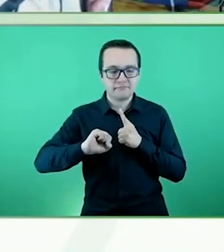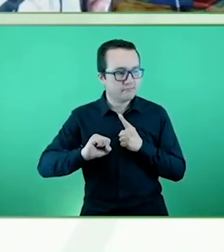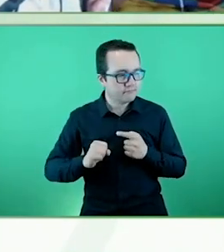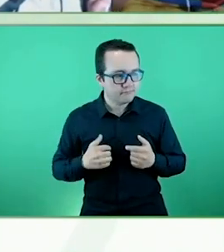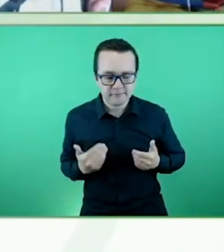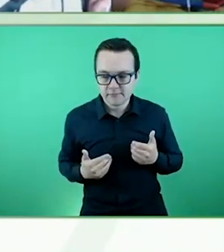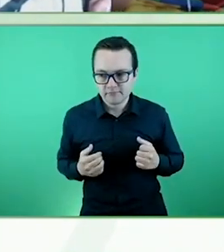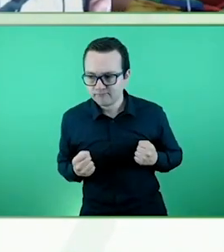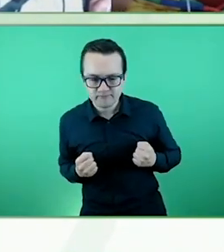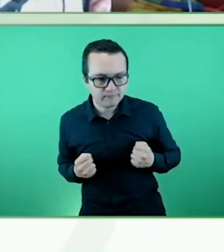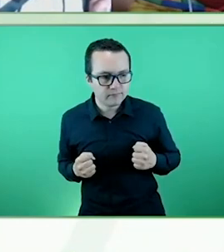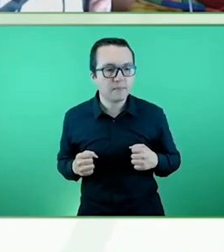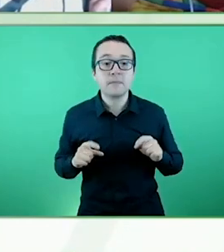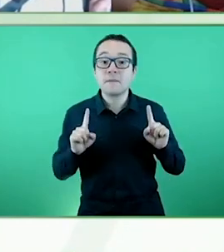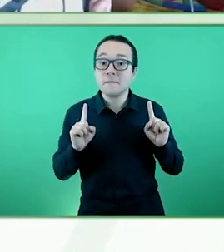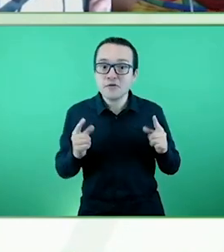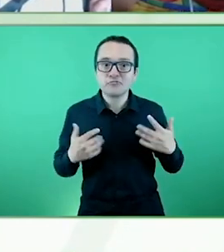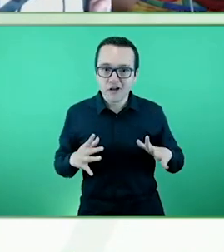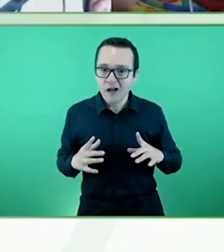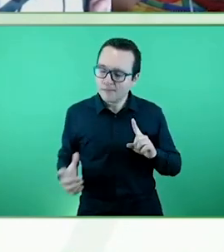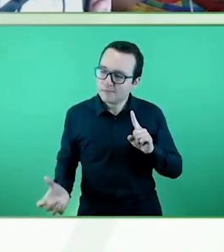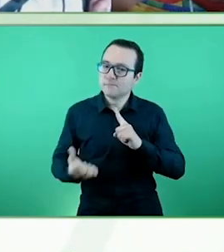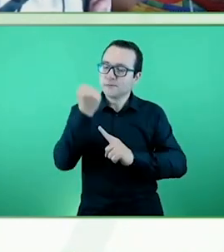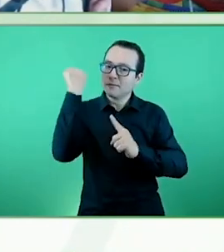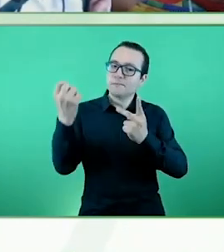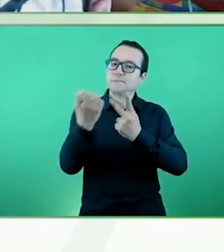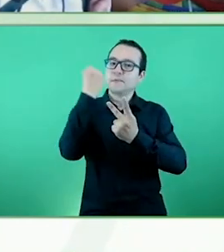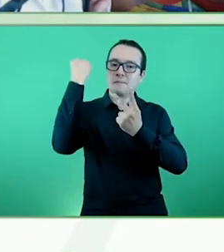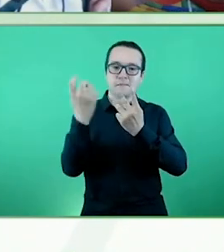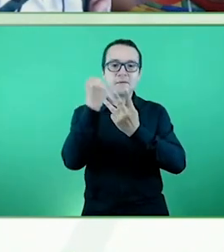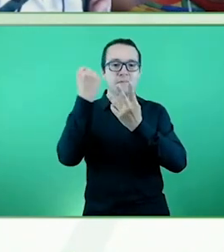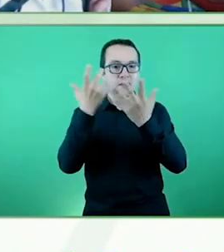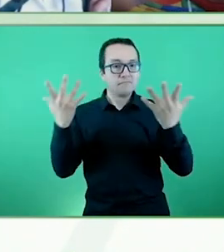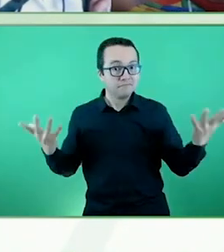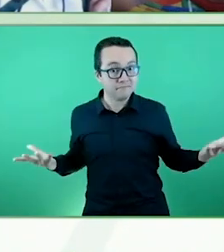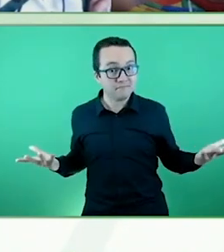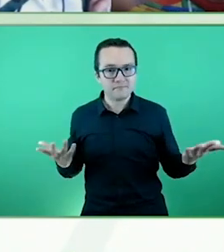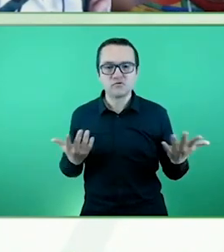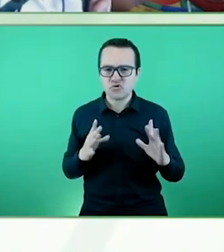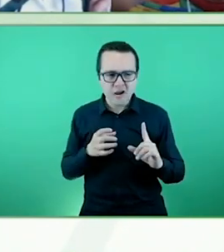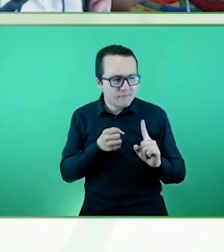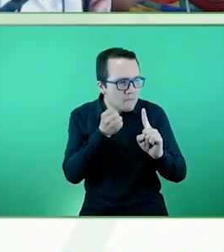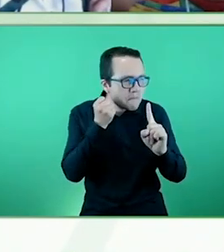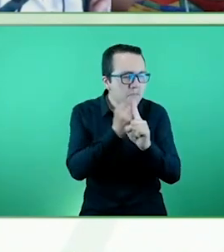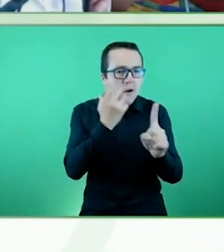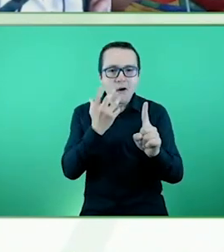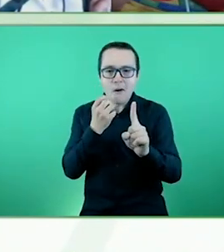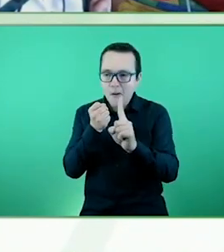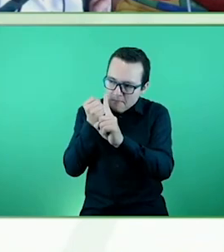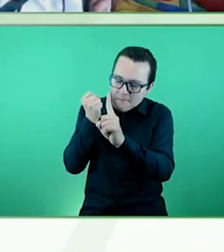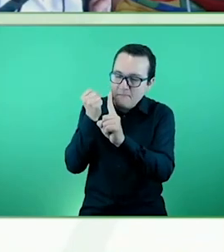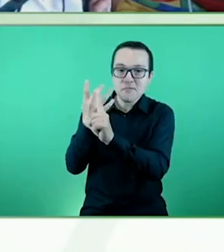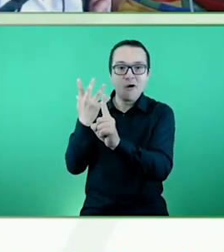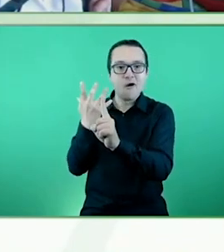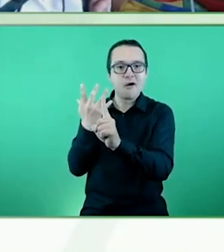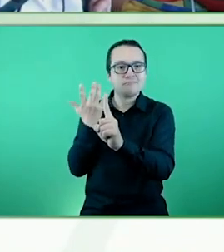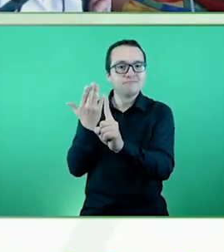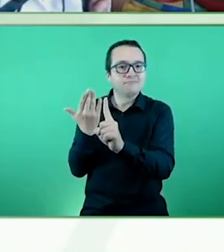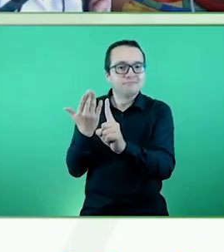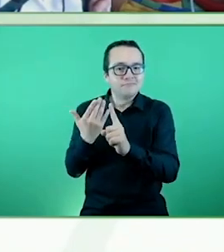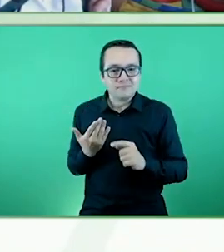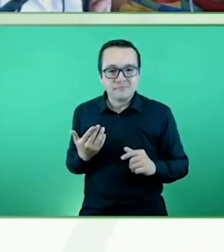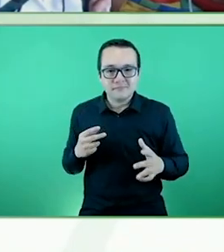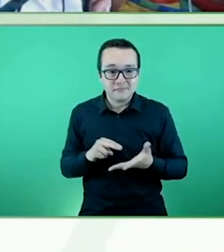satisfactores, pues hemos logrado impactar y no solamente a un gran número de personas con